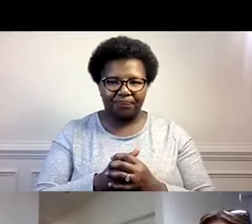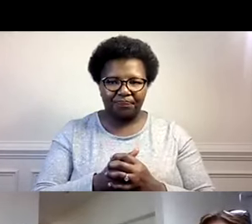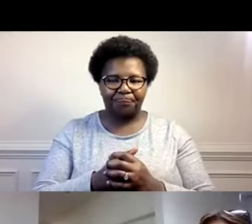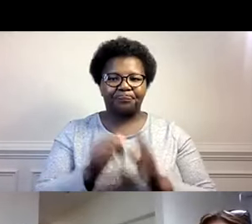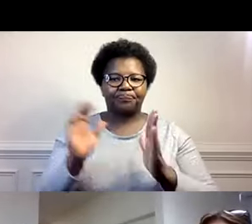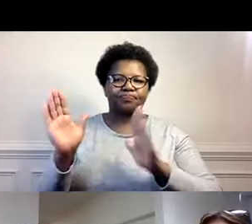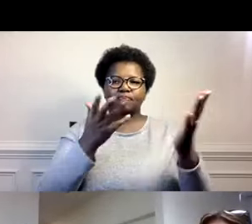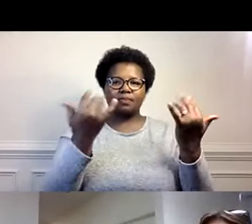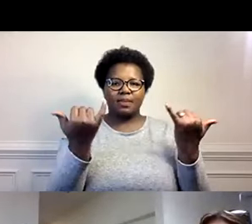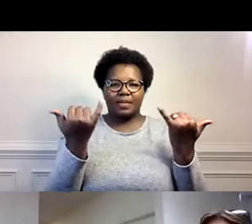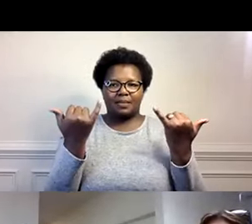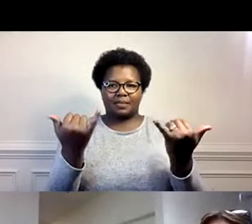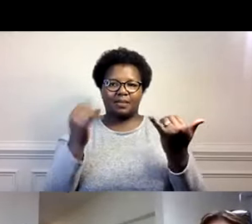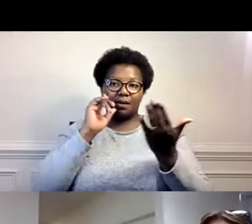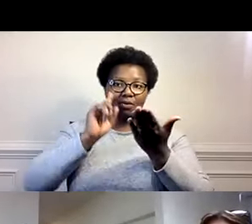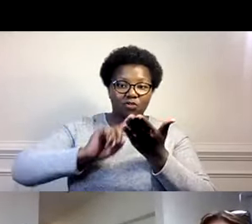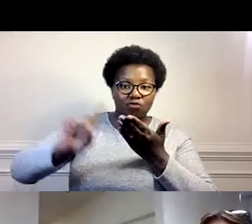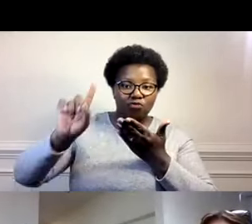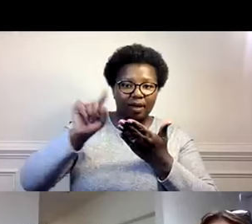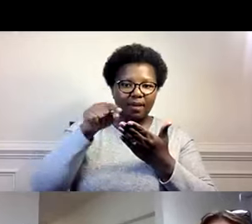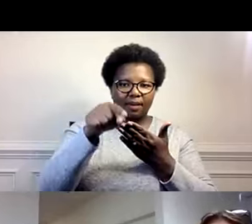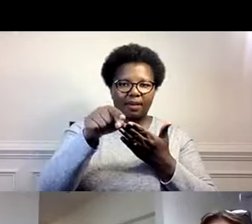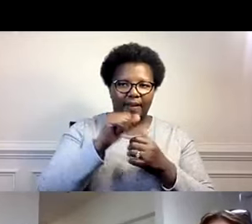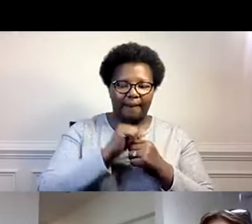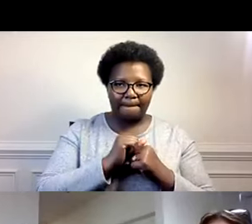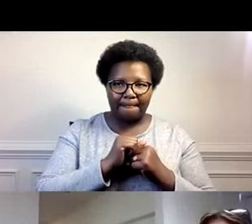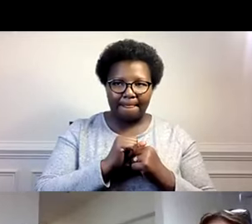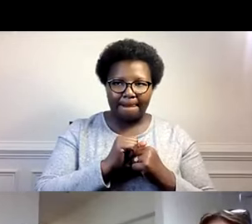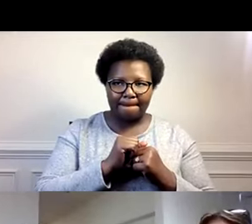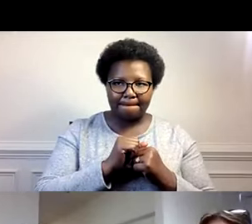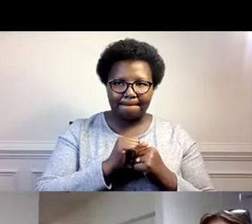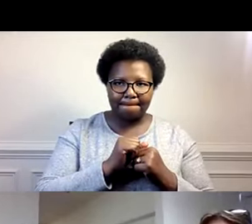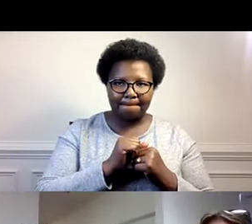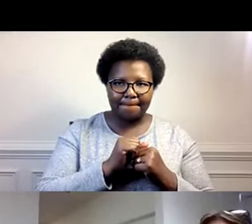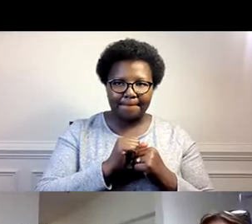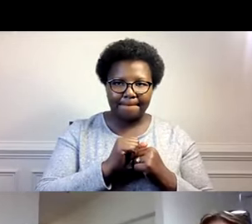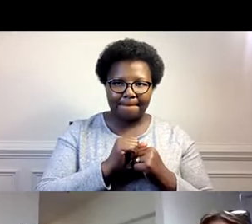parte de ambos. Gracias. Discúlpame aquí, tengo aquí algo en el chat que quiero leer.